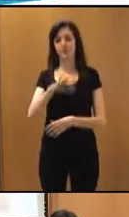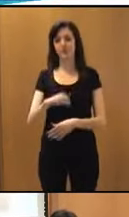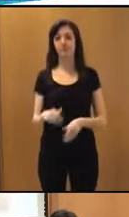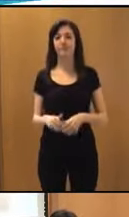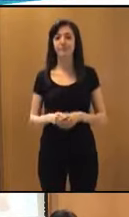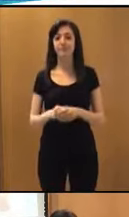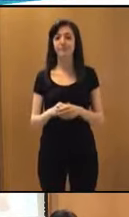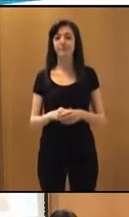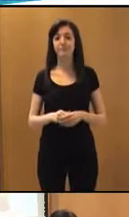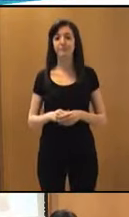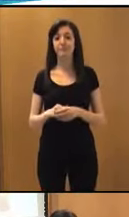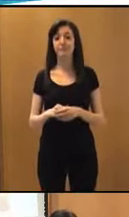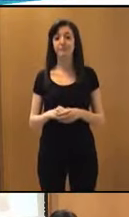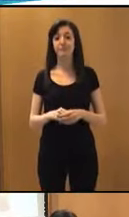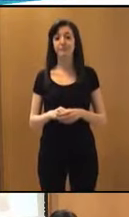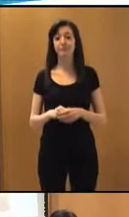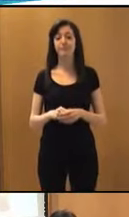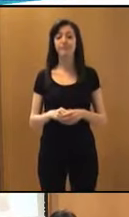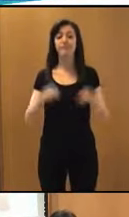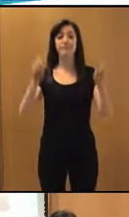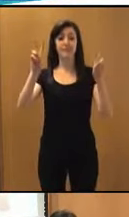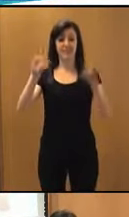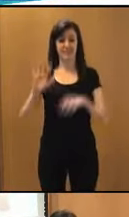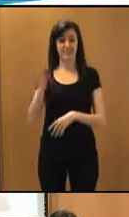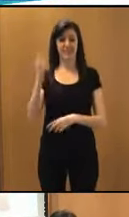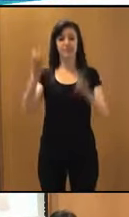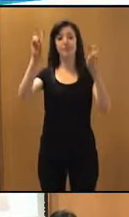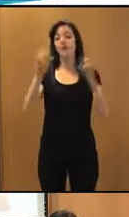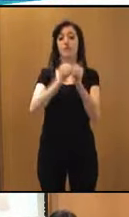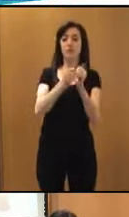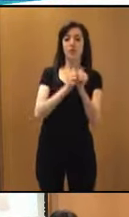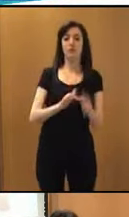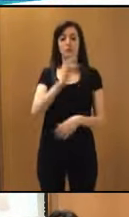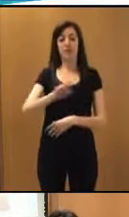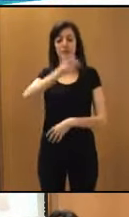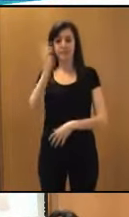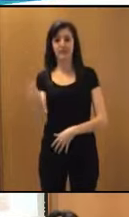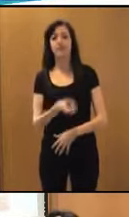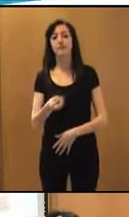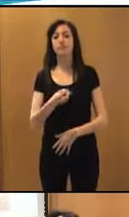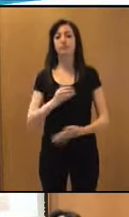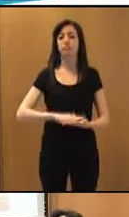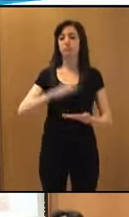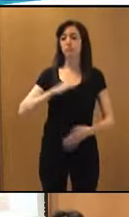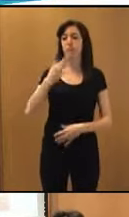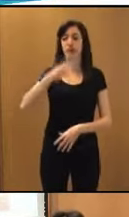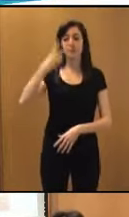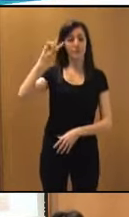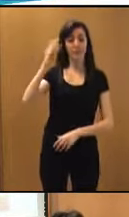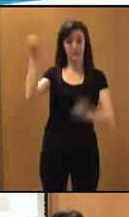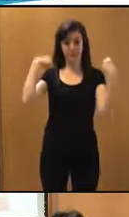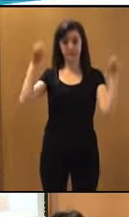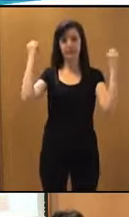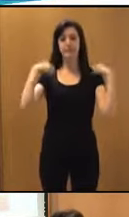En la quinta parte, que hemos titulado Videojuegos y diversidad, potencialidades y experiencias prácticas, se